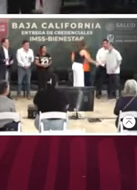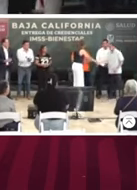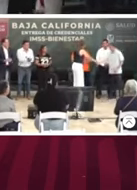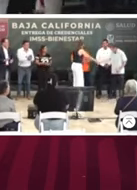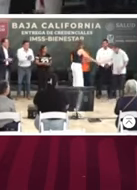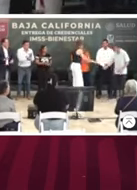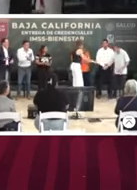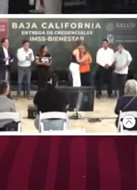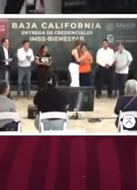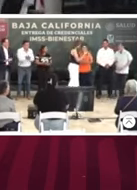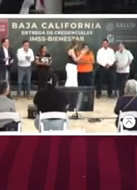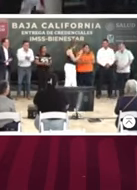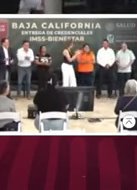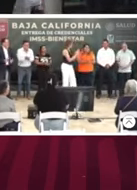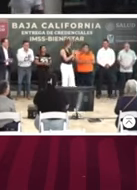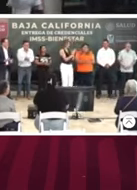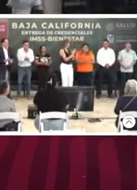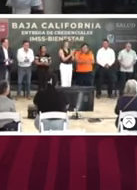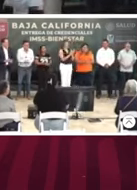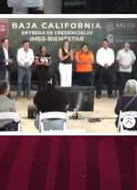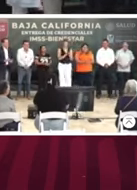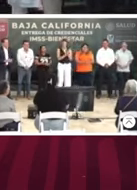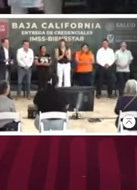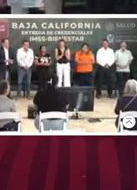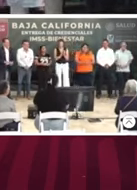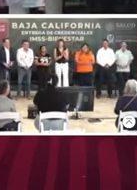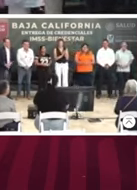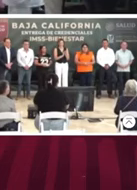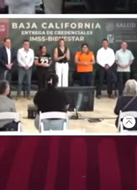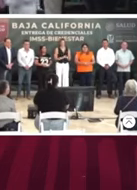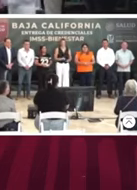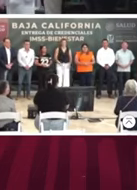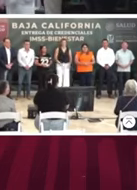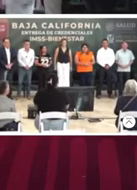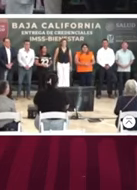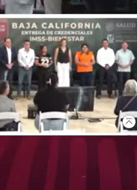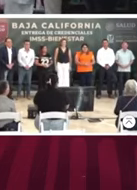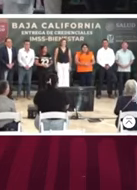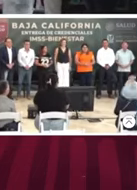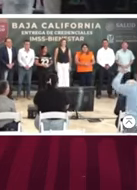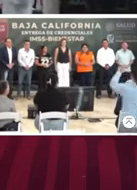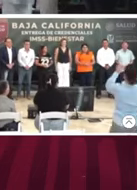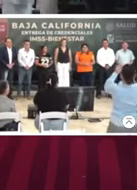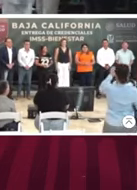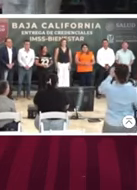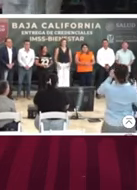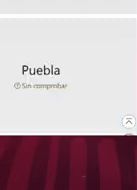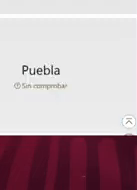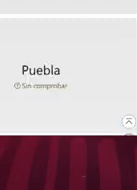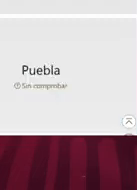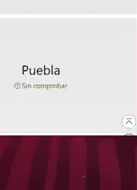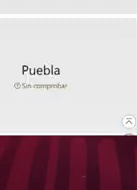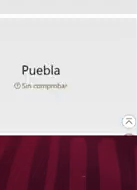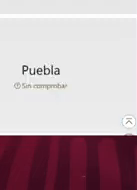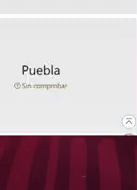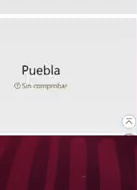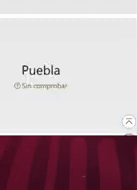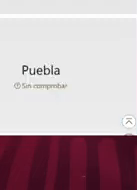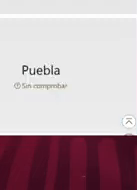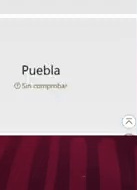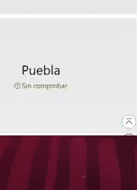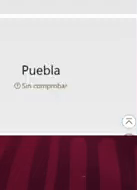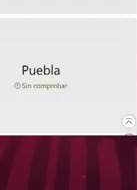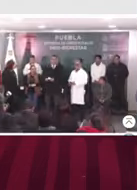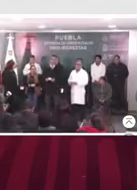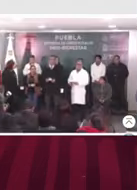está acompañado. En todos los casos de los coordinadores, los nuevos coordinadores de IMSS-Bienestar en cada una de las entidades, los